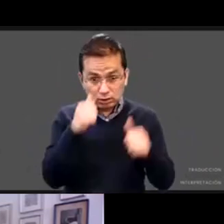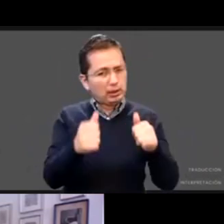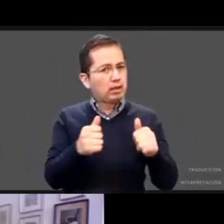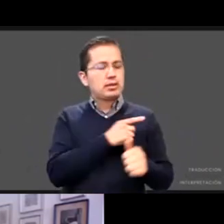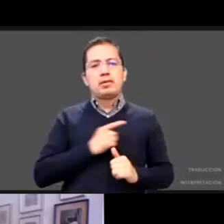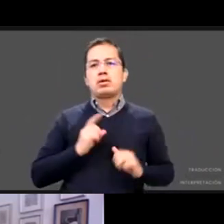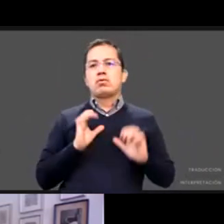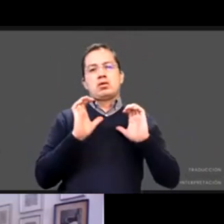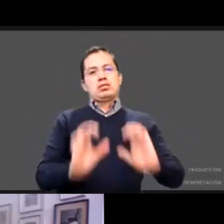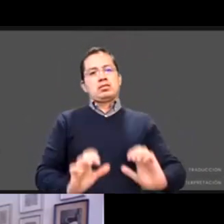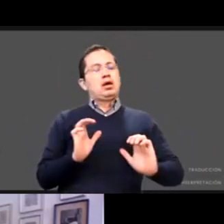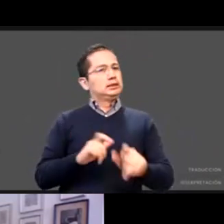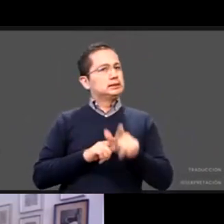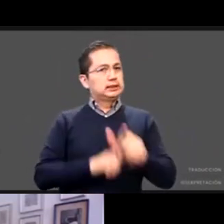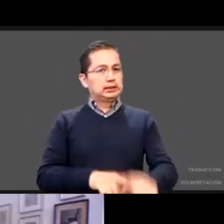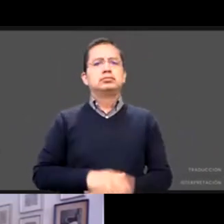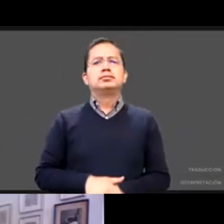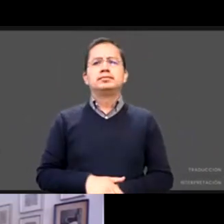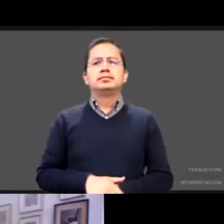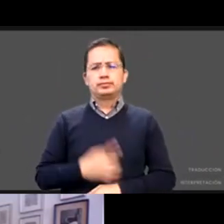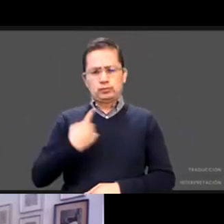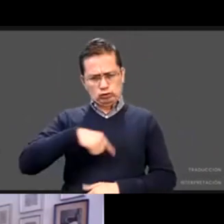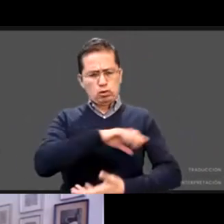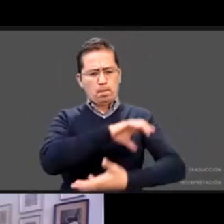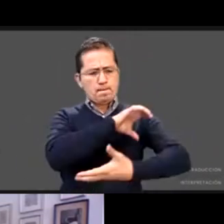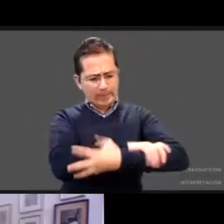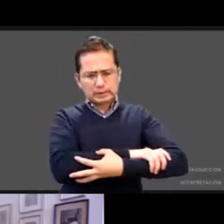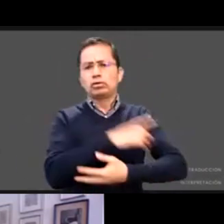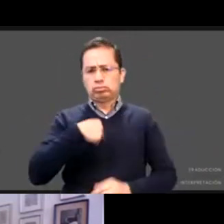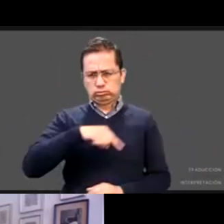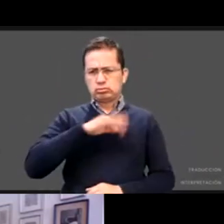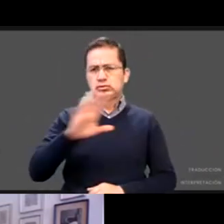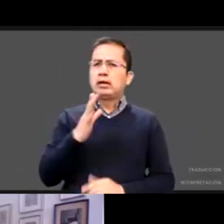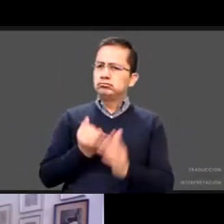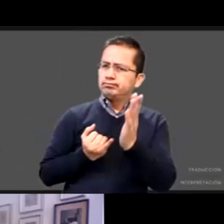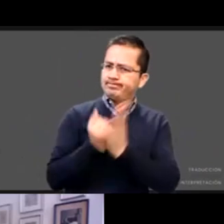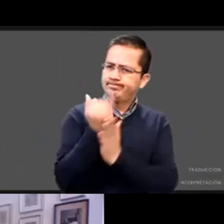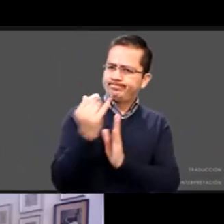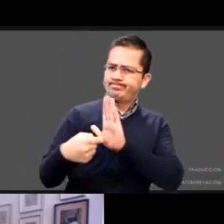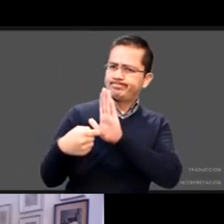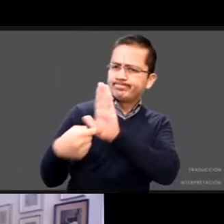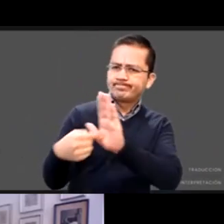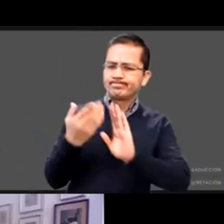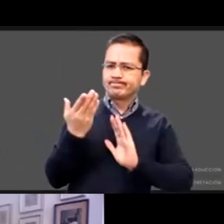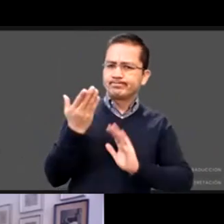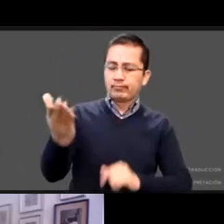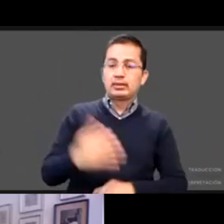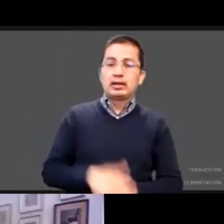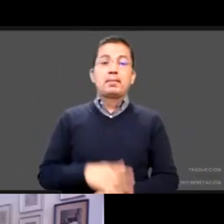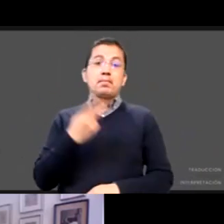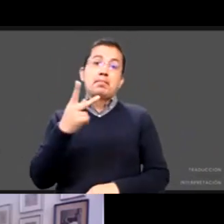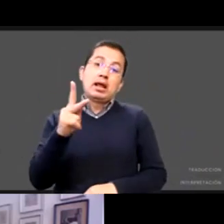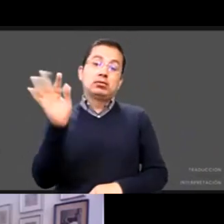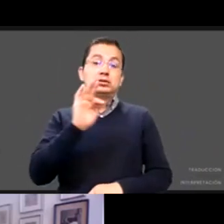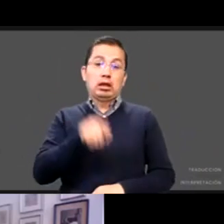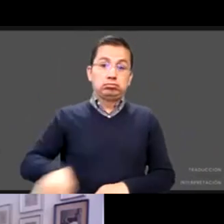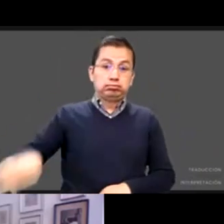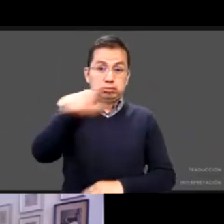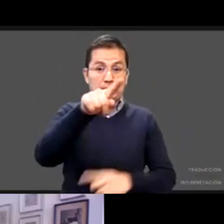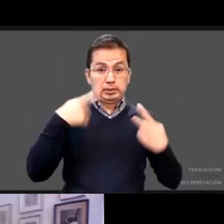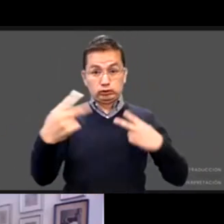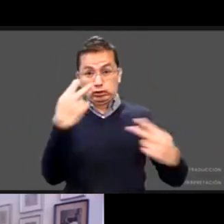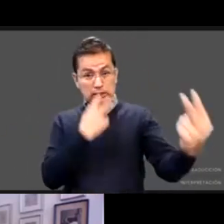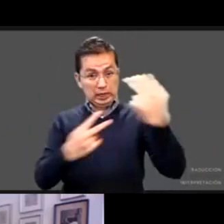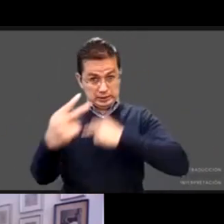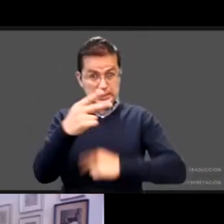factor lo estamos haciendo pero si las personas que están atendiendo este conversatorio pueden ayudarnos a apoyar esta agenda